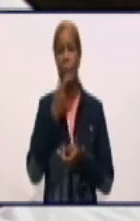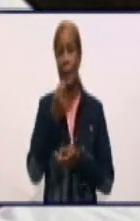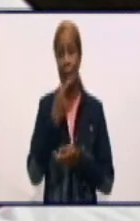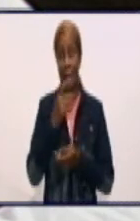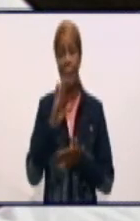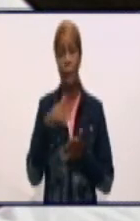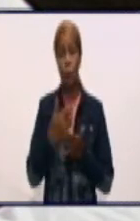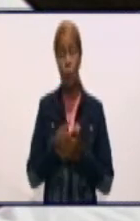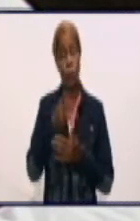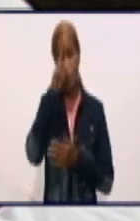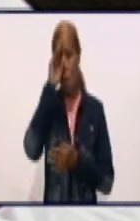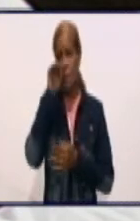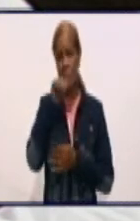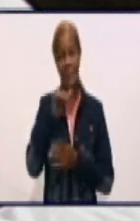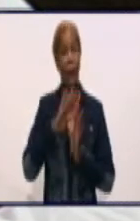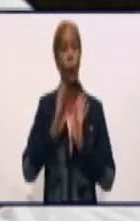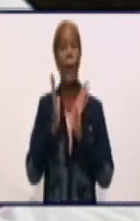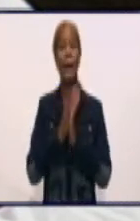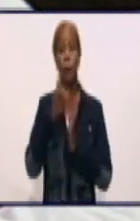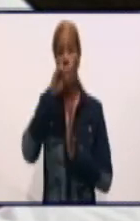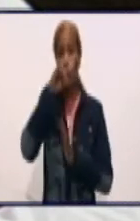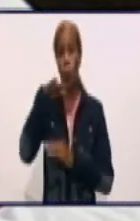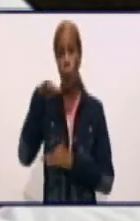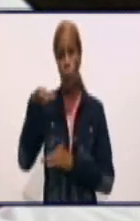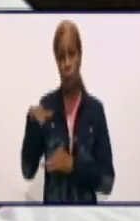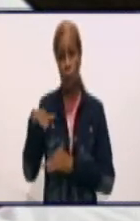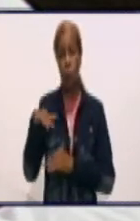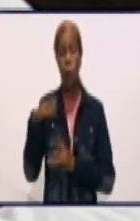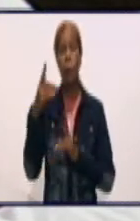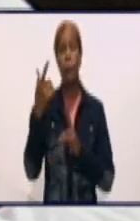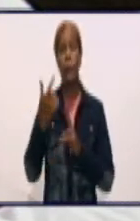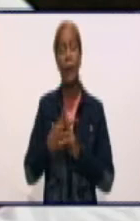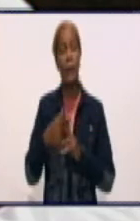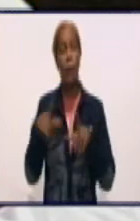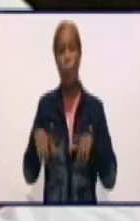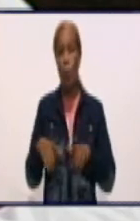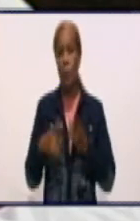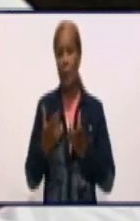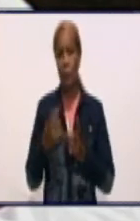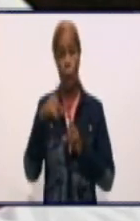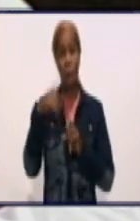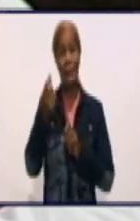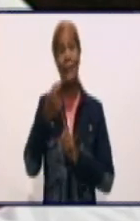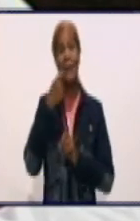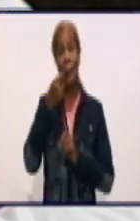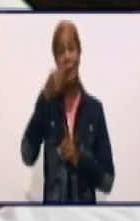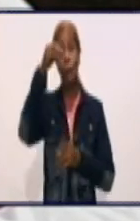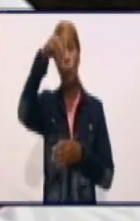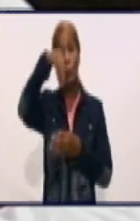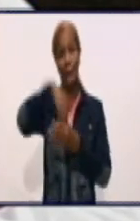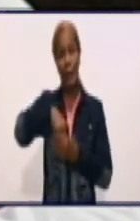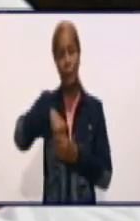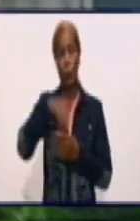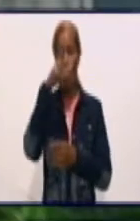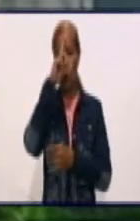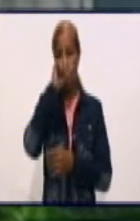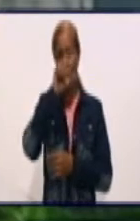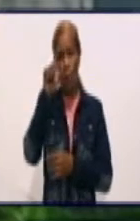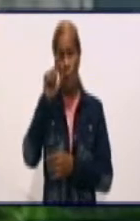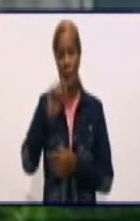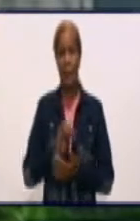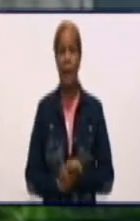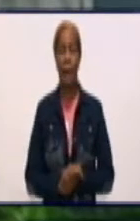estamos ingresando a todos estos niños y dándoles y cumpliéndoles su tratamiento adentro del hospital. ¿Cómo a esos